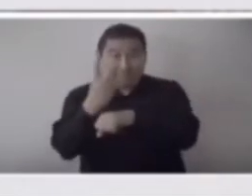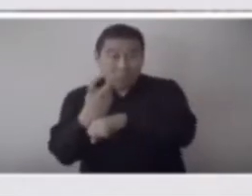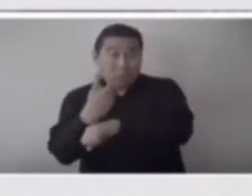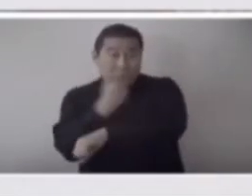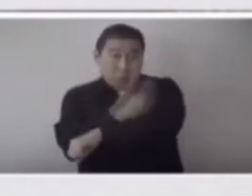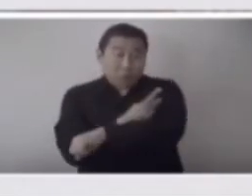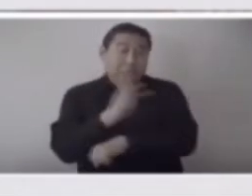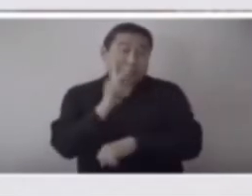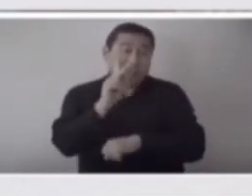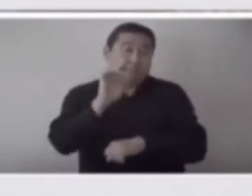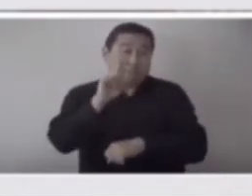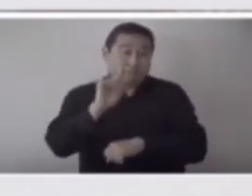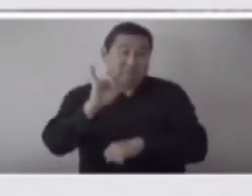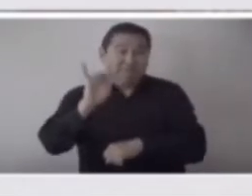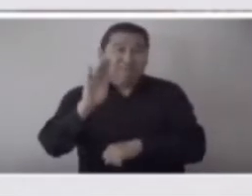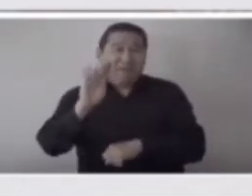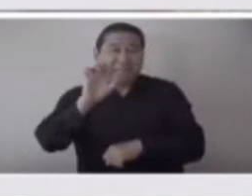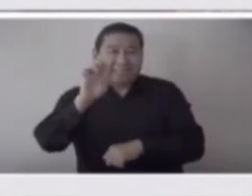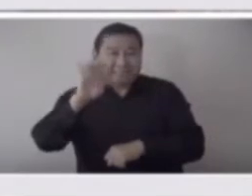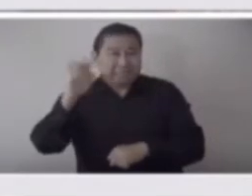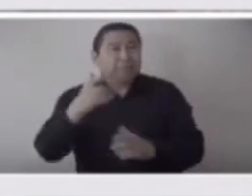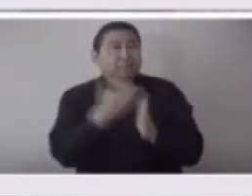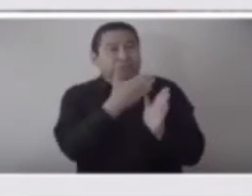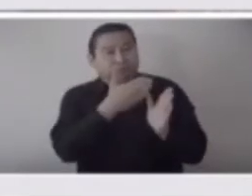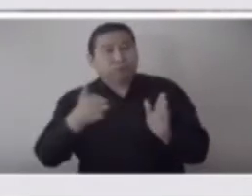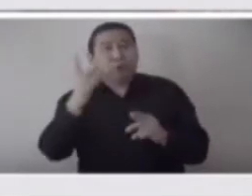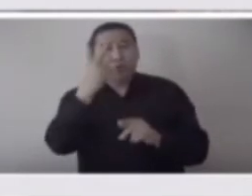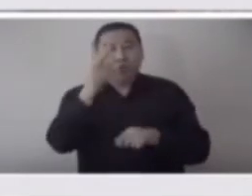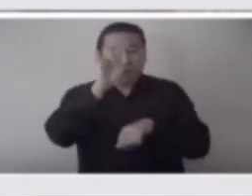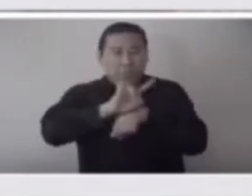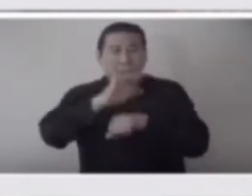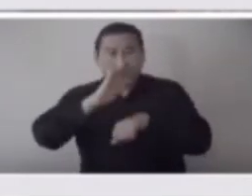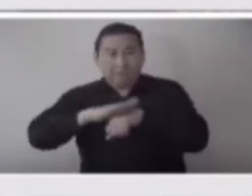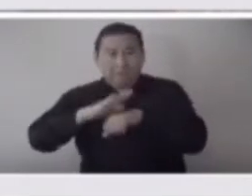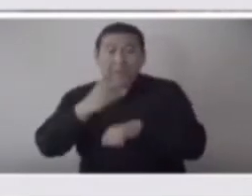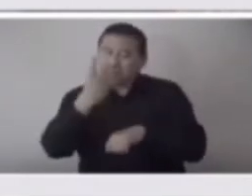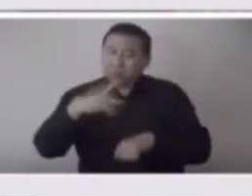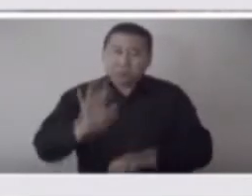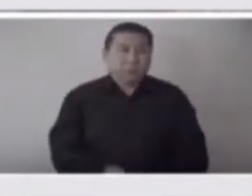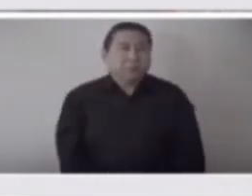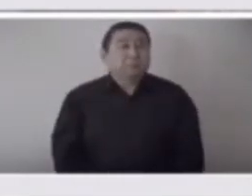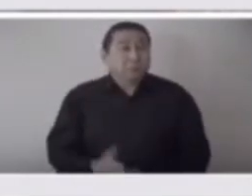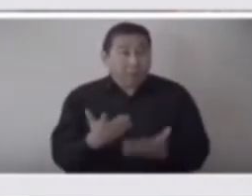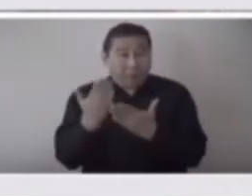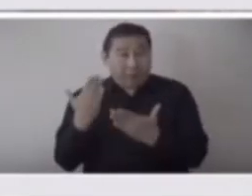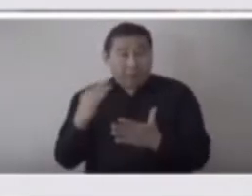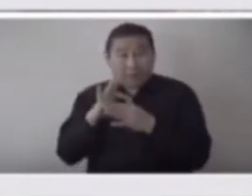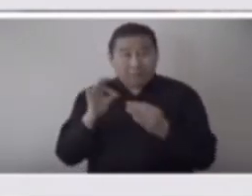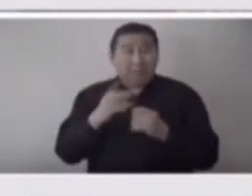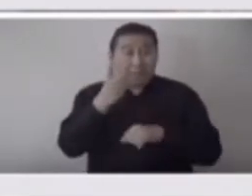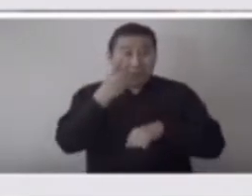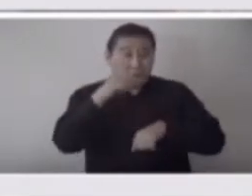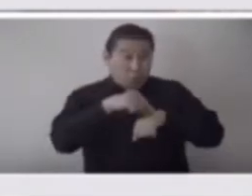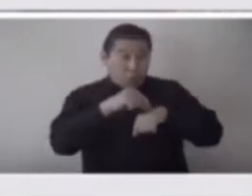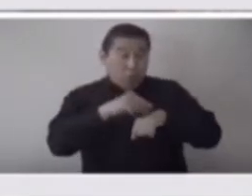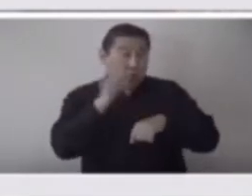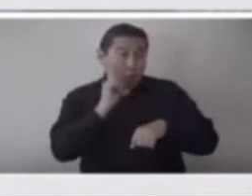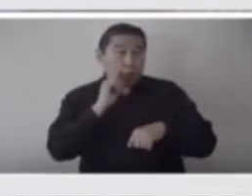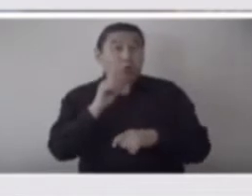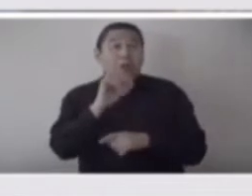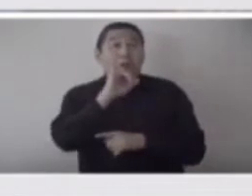se amplió los tiempos para dos días más, como mencionaba la doctora, jueves 21,